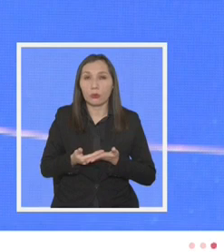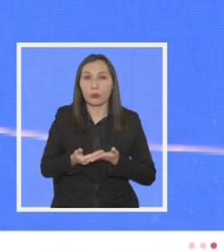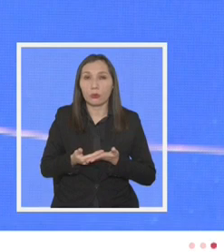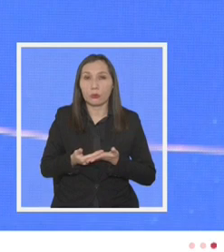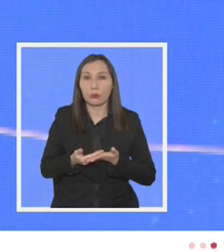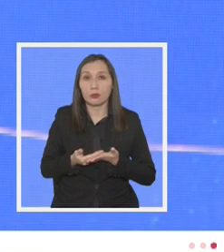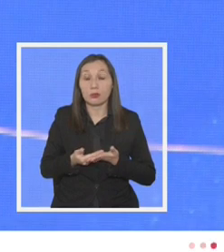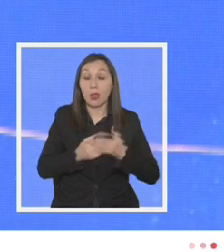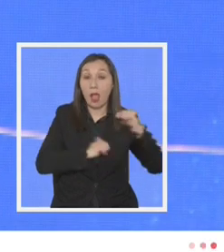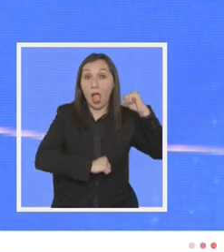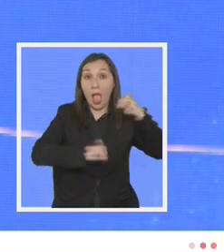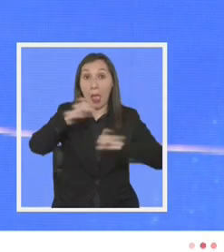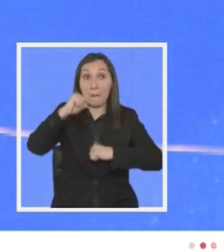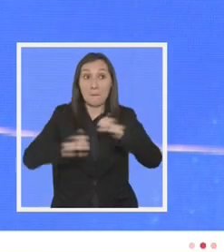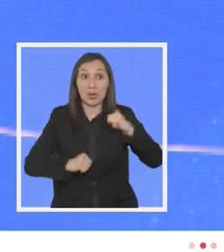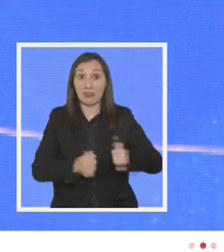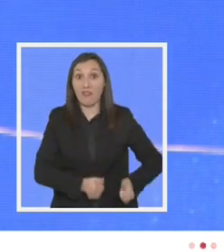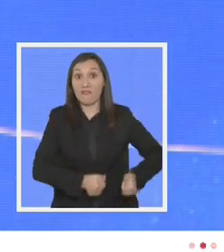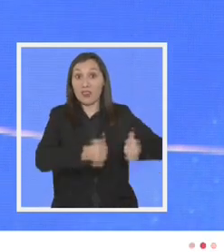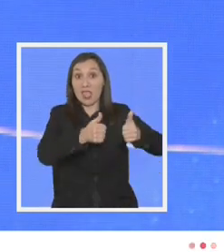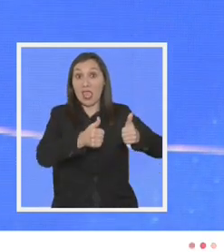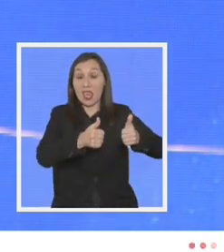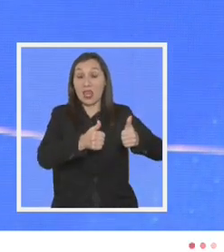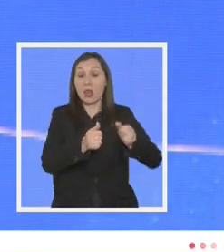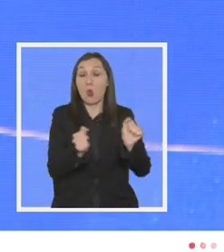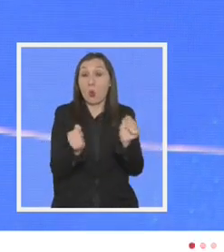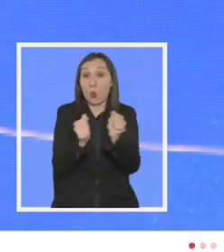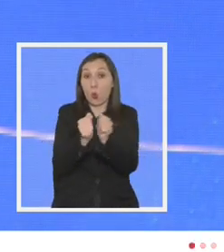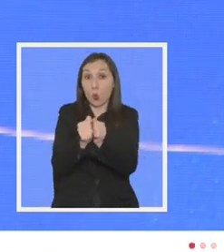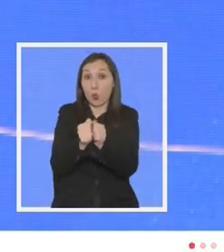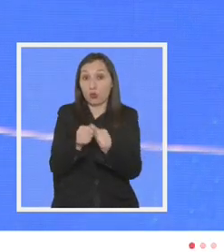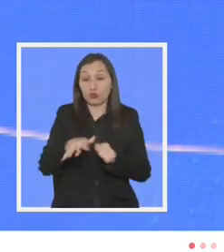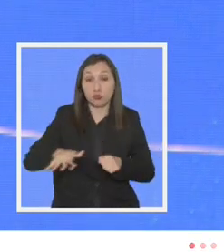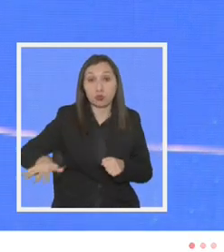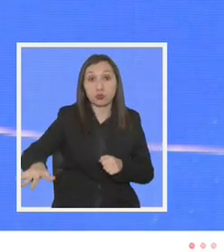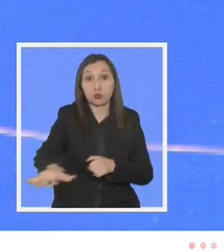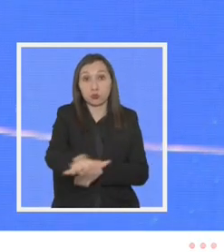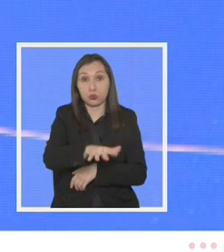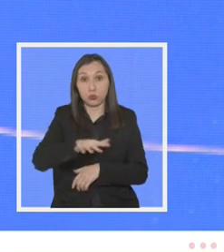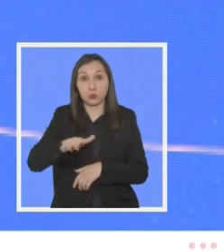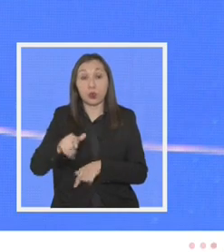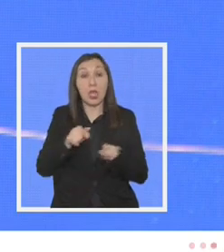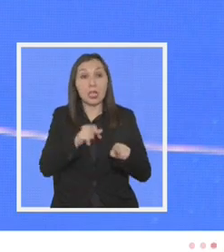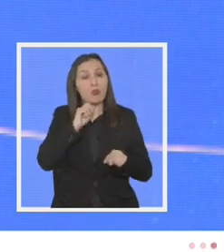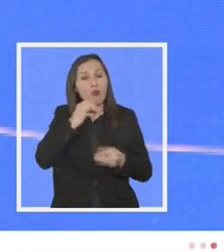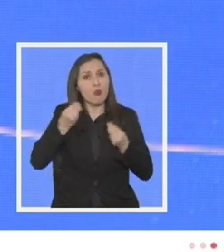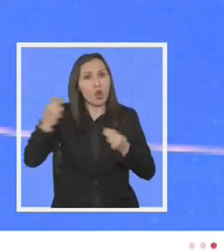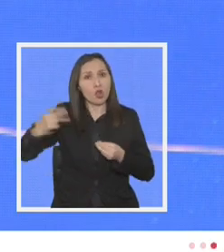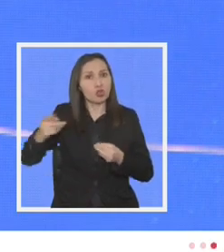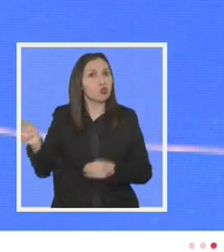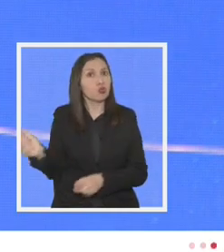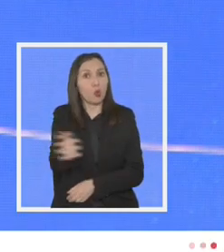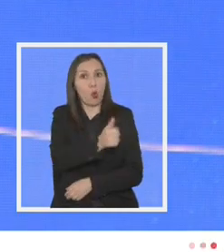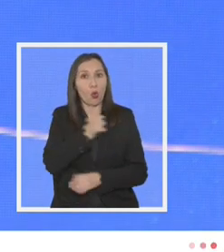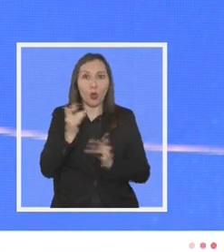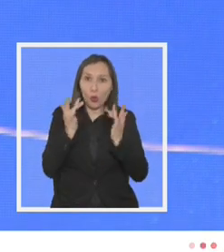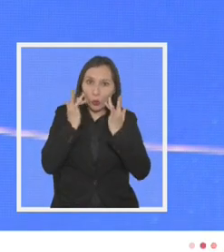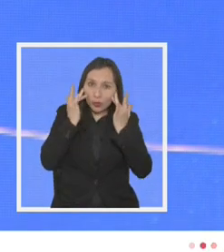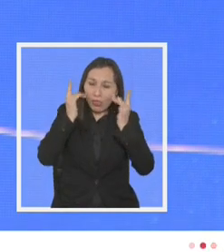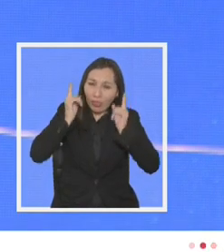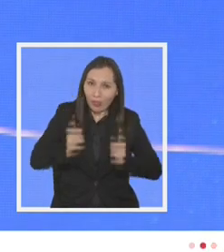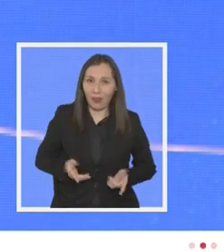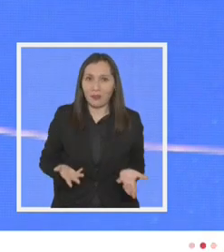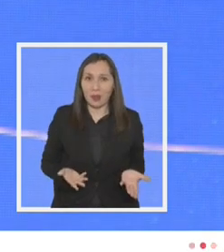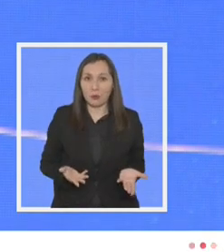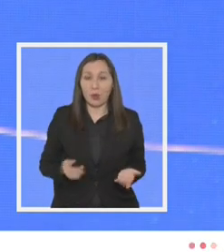a las empresas les va bien en conjunto con la sociedad es una buena noticia de la cual debemos estar todos contentos